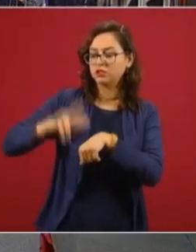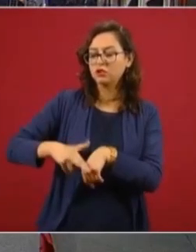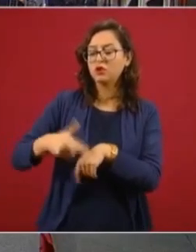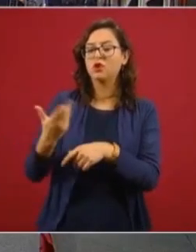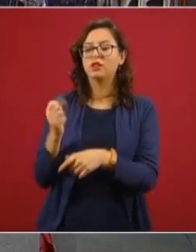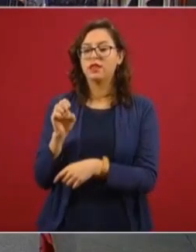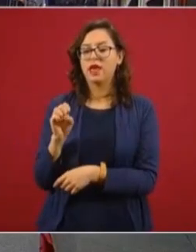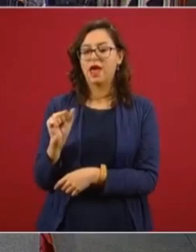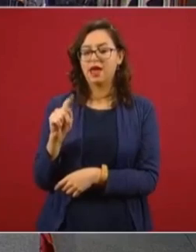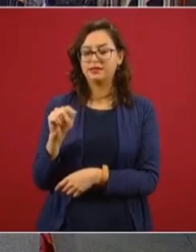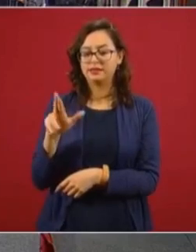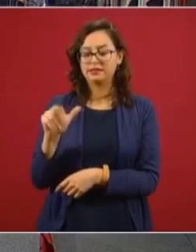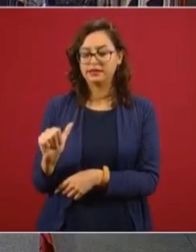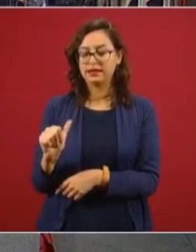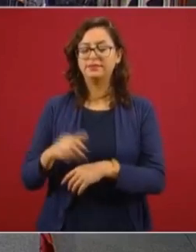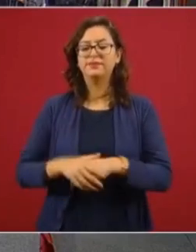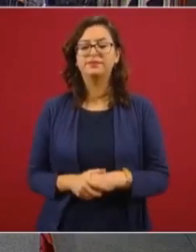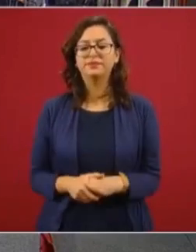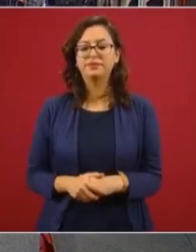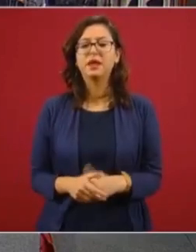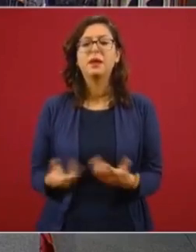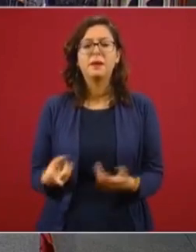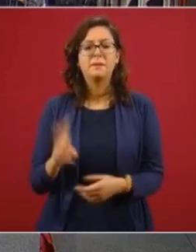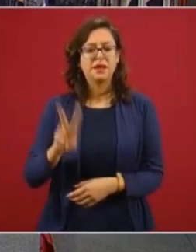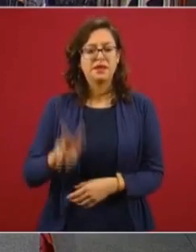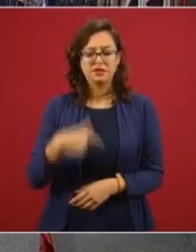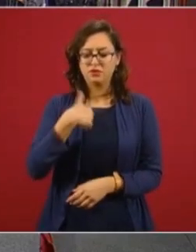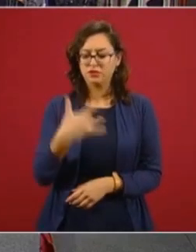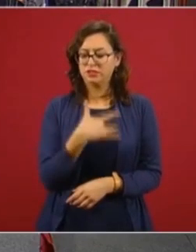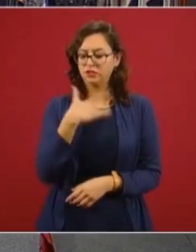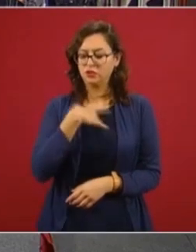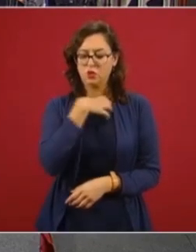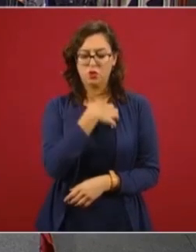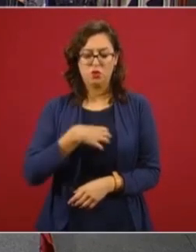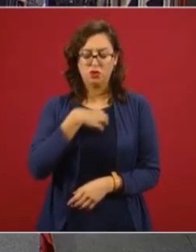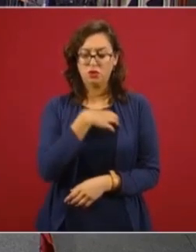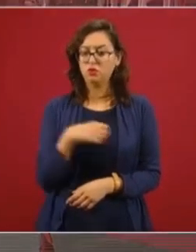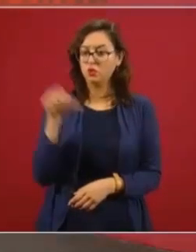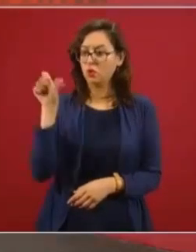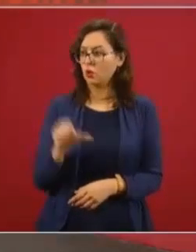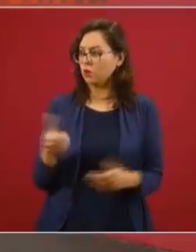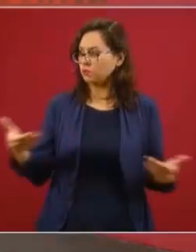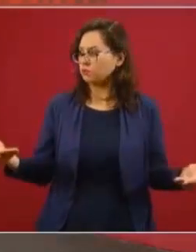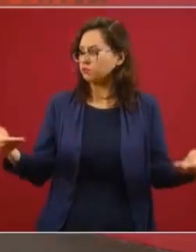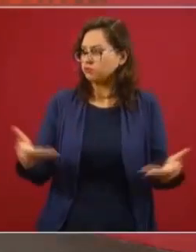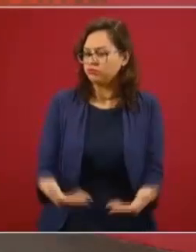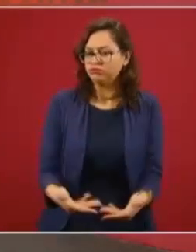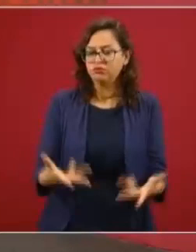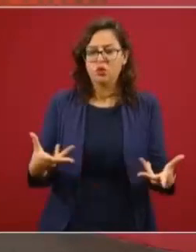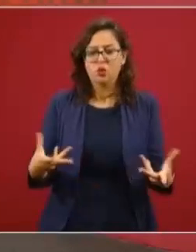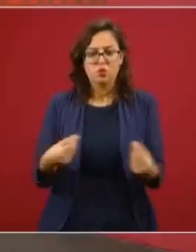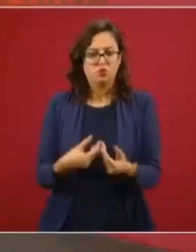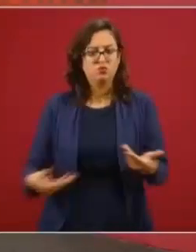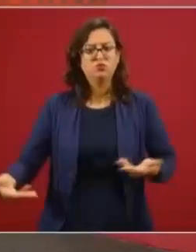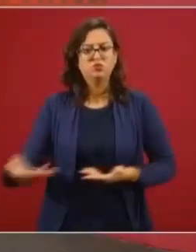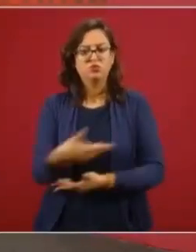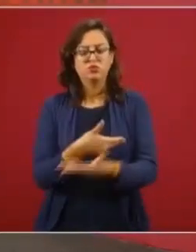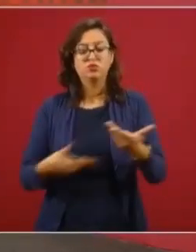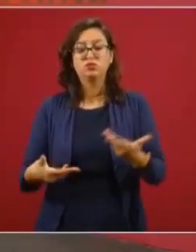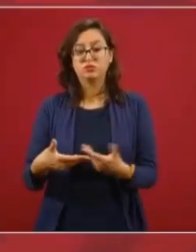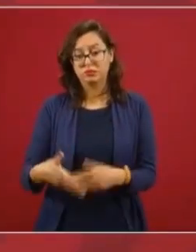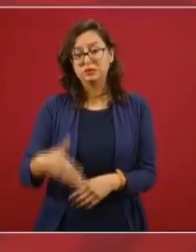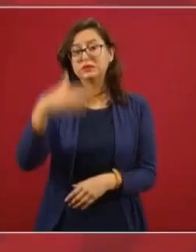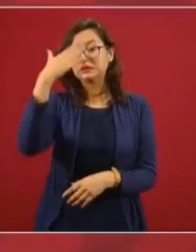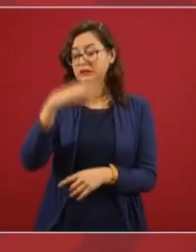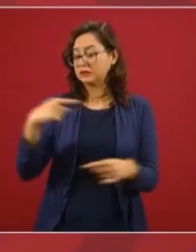días. Es para mí un honor el poder estar hoy aquí, compartiendo este foro con ustedes. Como ustedes saben, vivimos un año